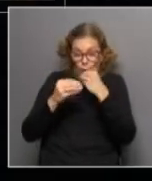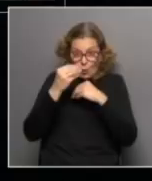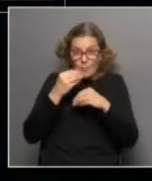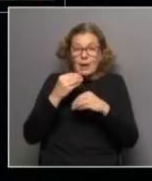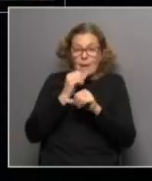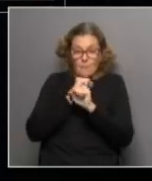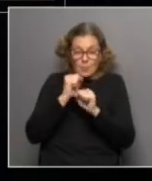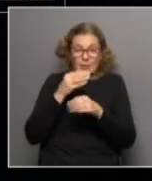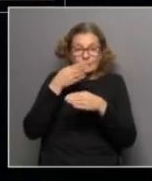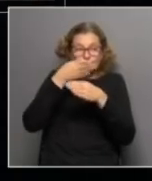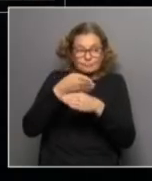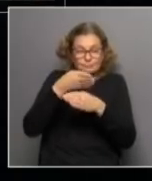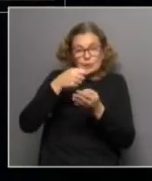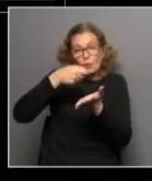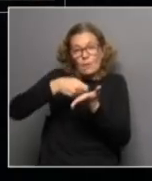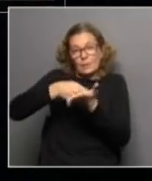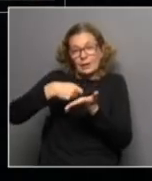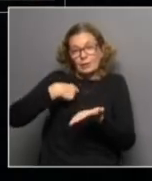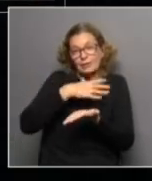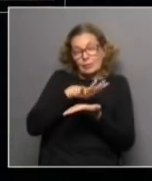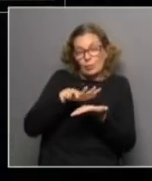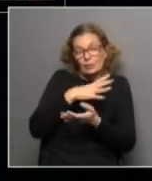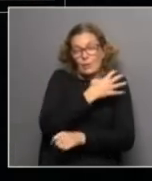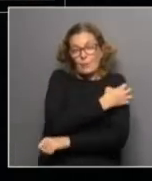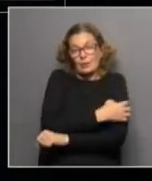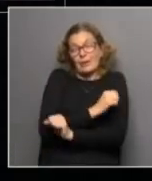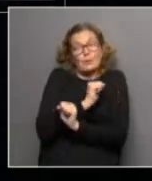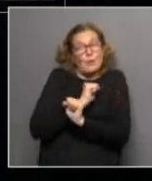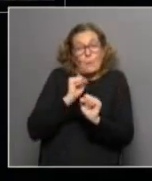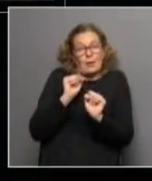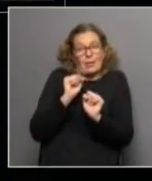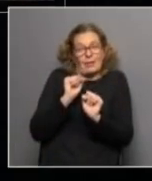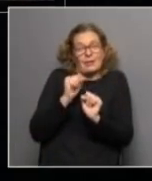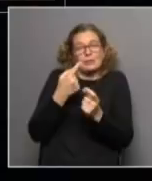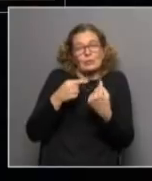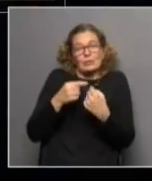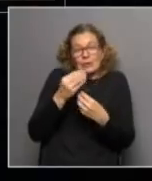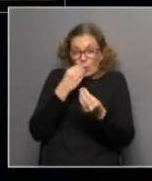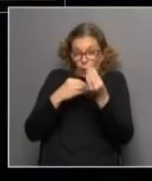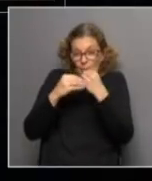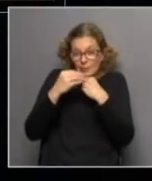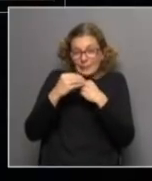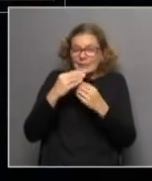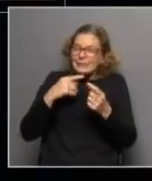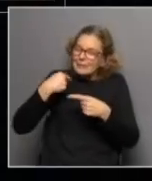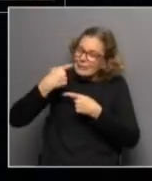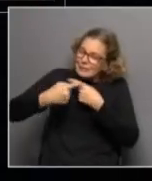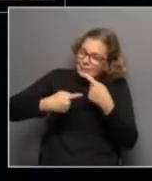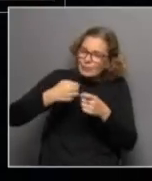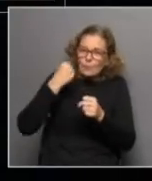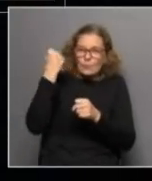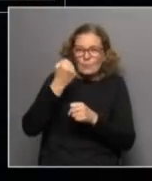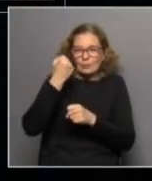accede cuando cuando viven situaciones de pobreza entonces la nutrición y la alimentación siguen siendo importantes